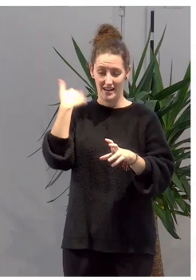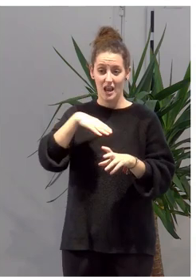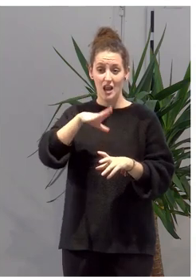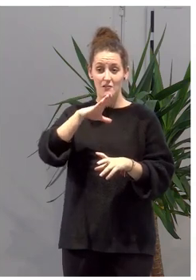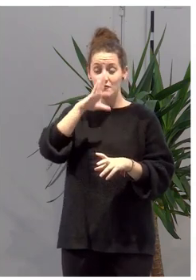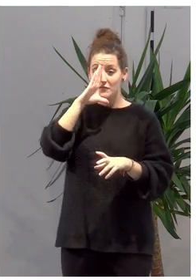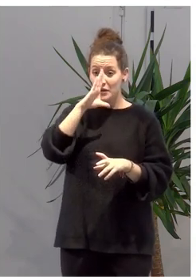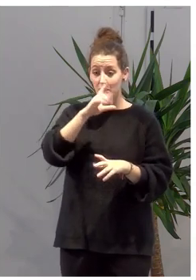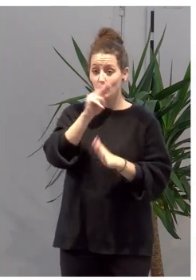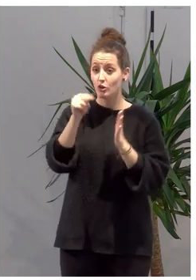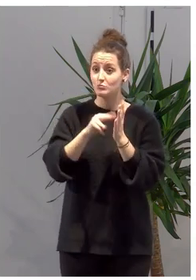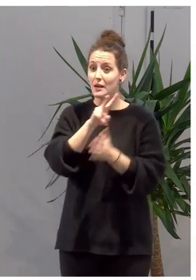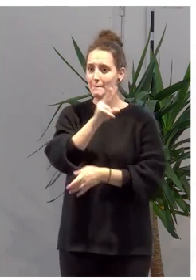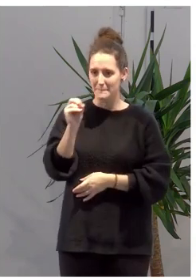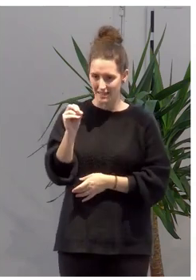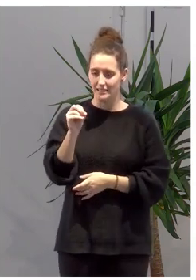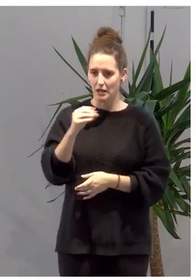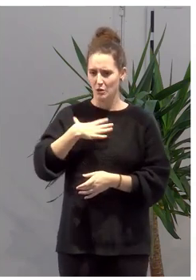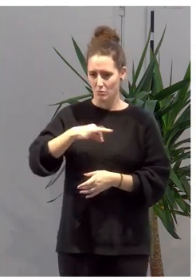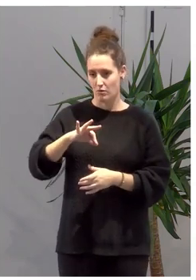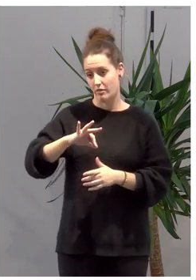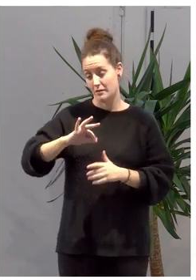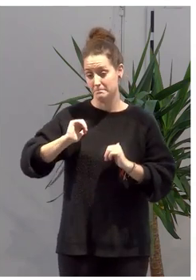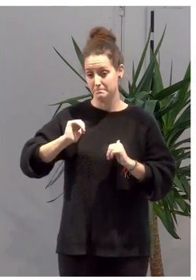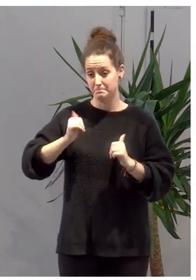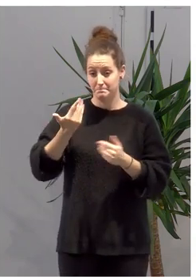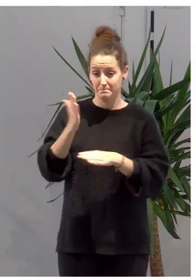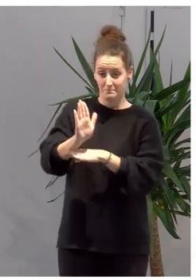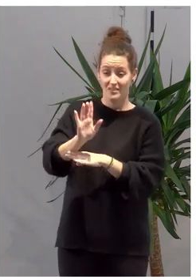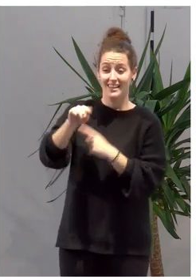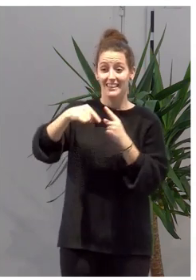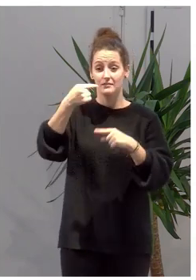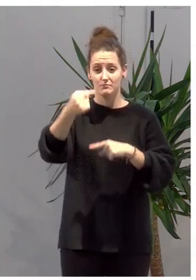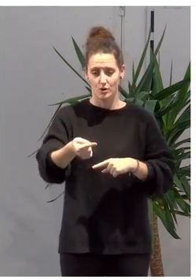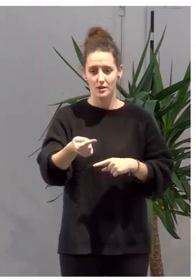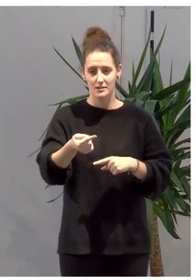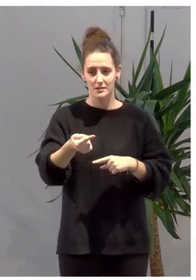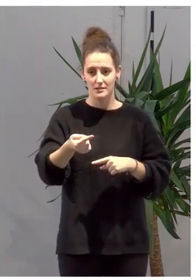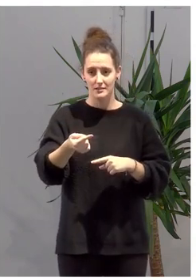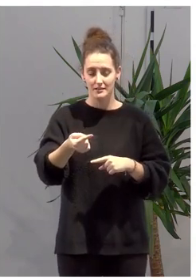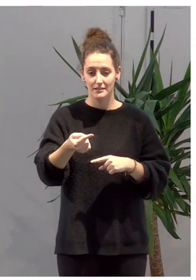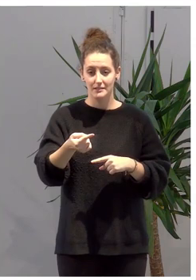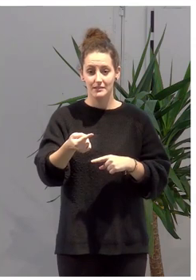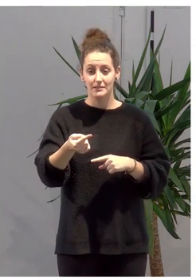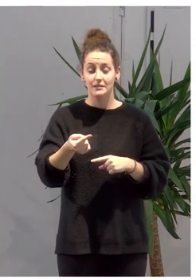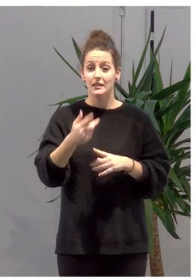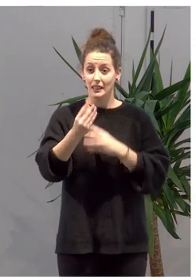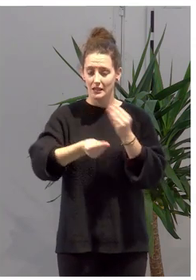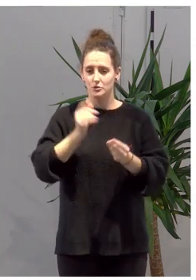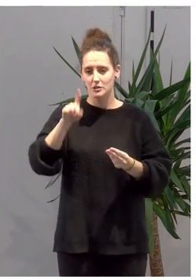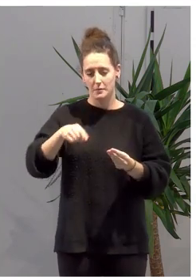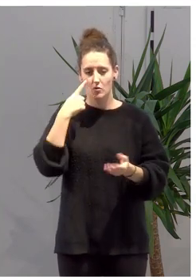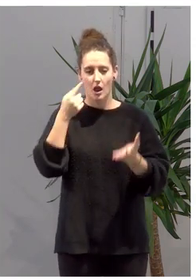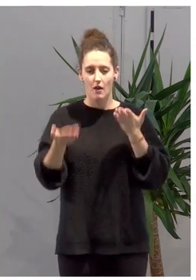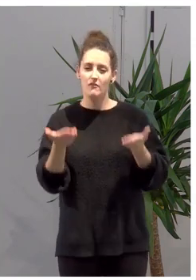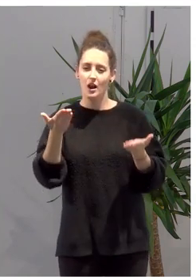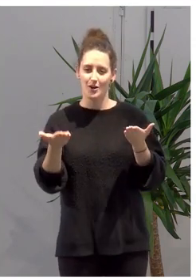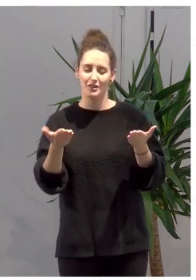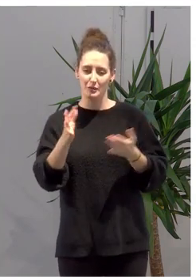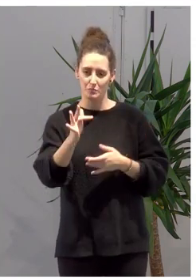del 2020 y que luego replicamos, obtuvimos también una valoración realmente